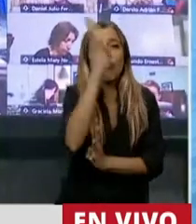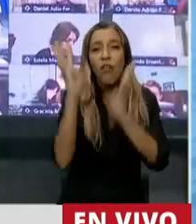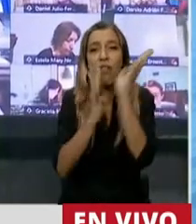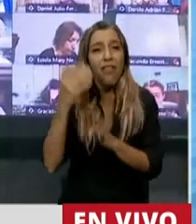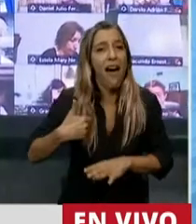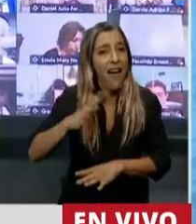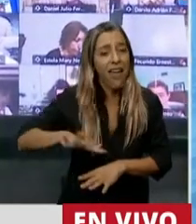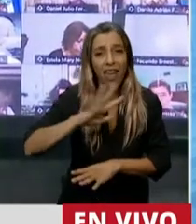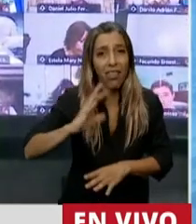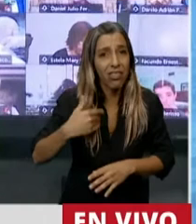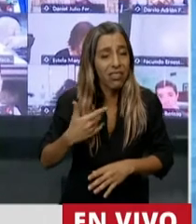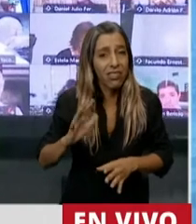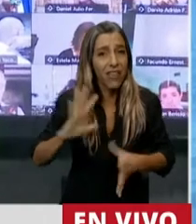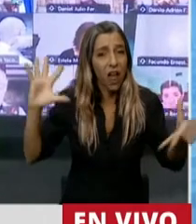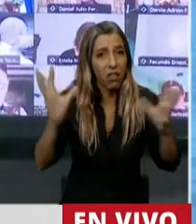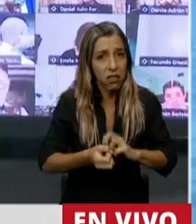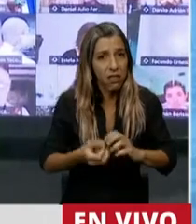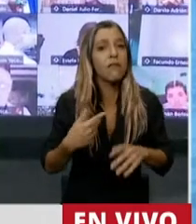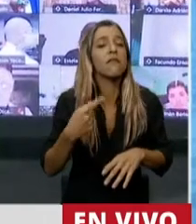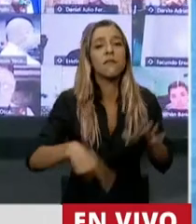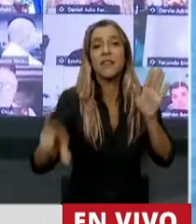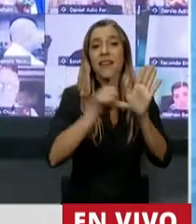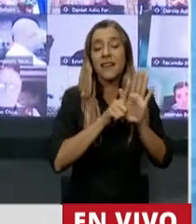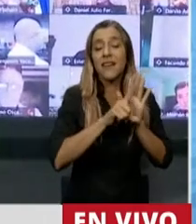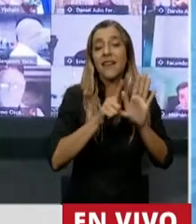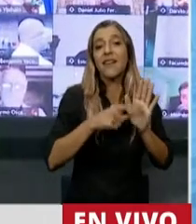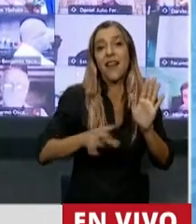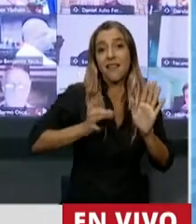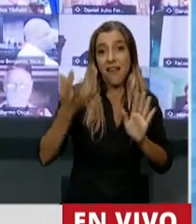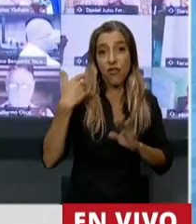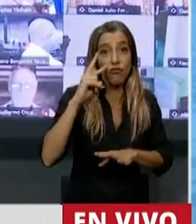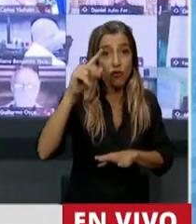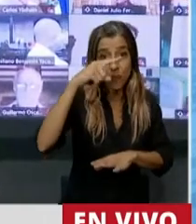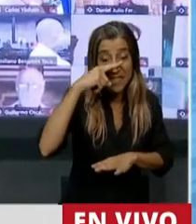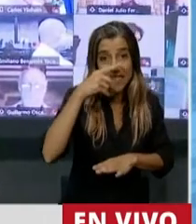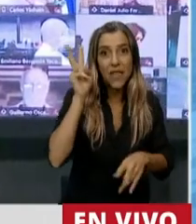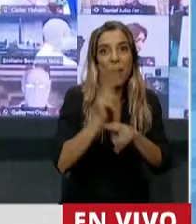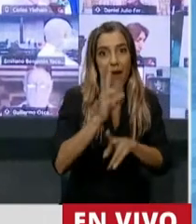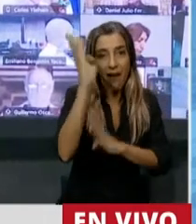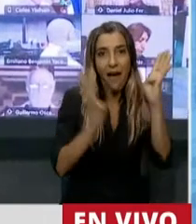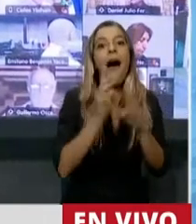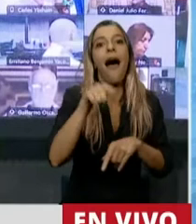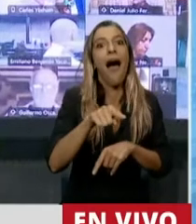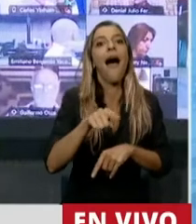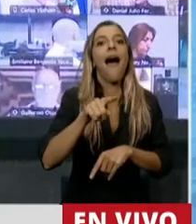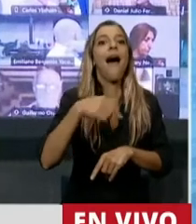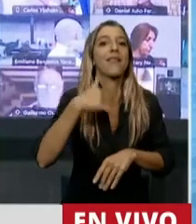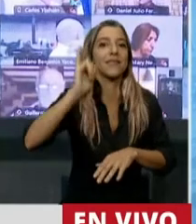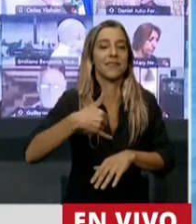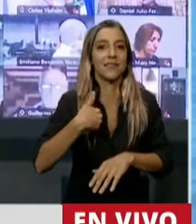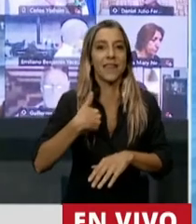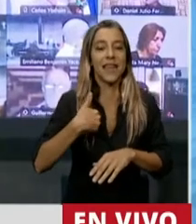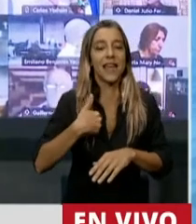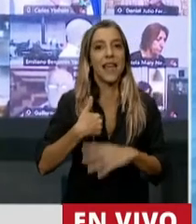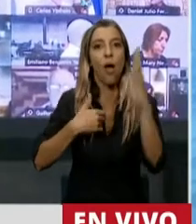de la ley de preservación de bosque nativo en el 2007, hubo una merma en la deforestación. Desde la sanción de la